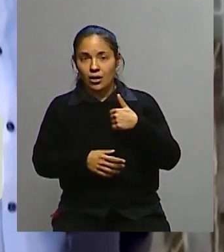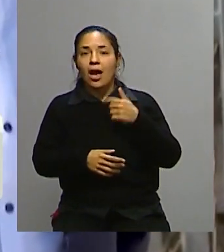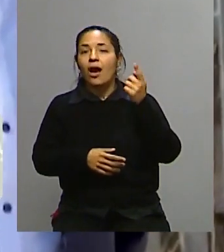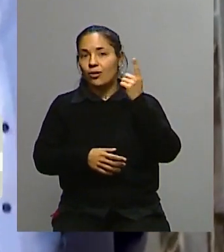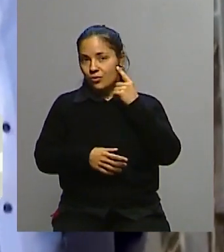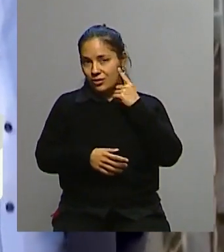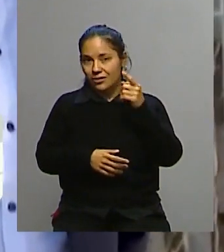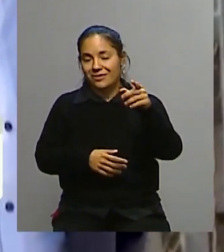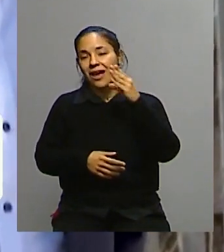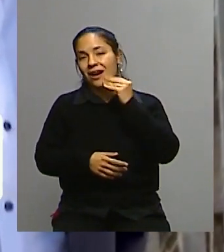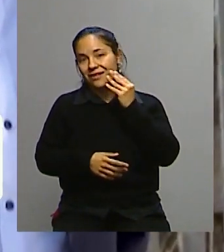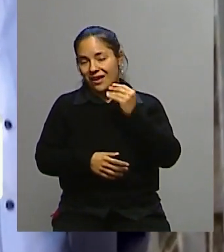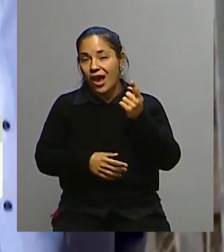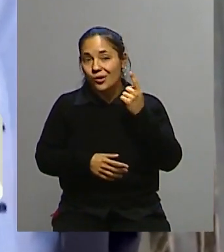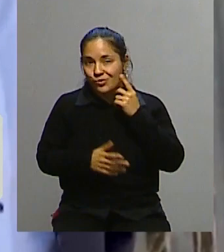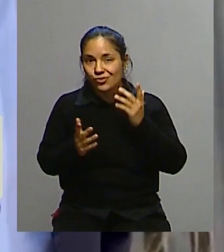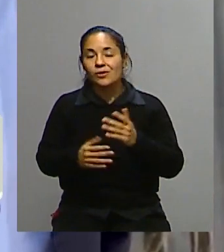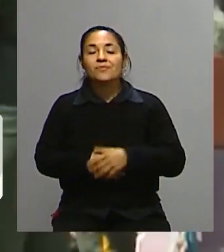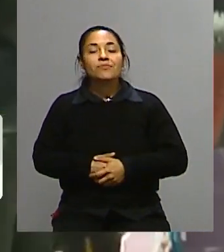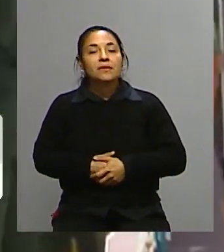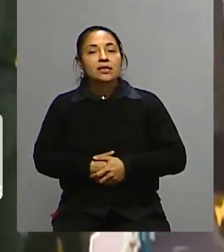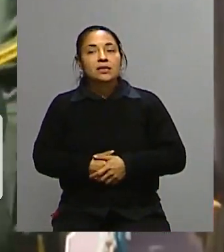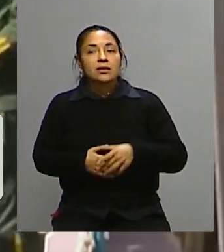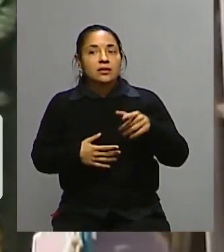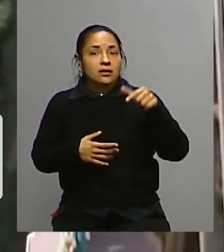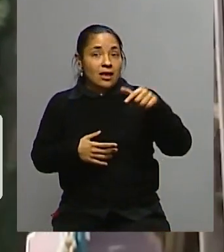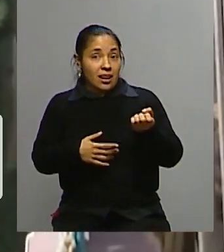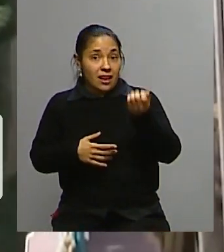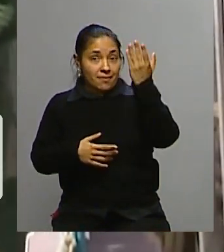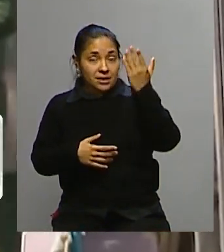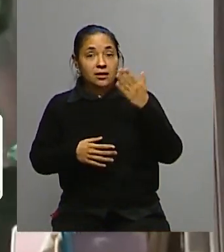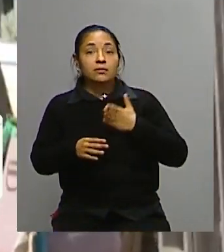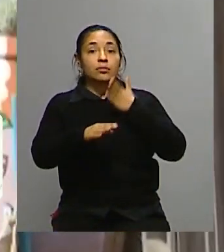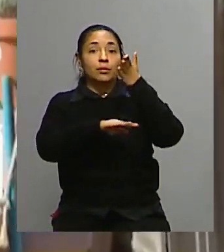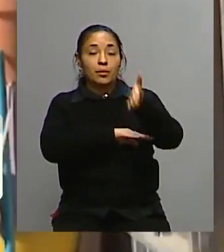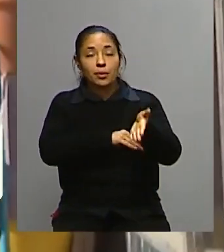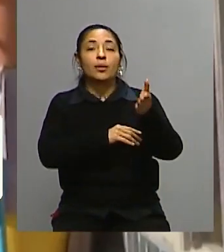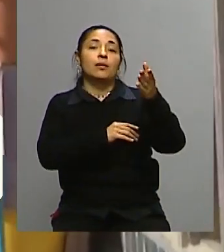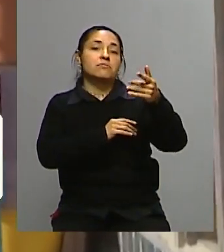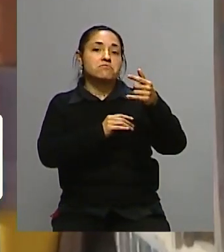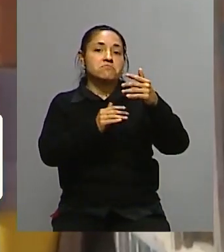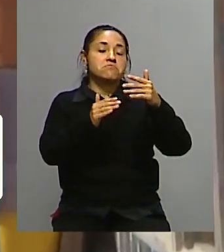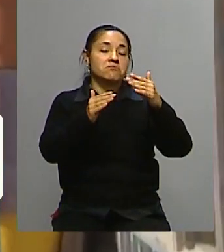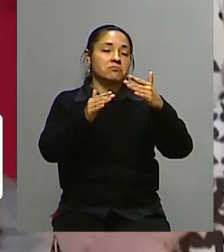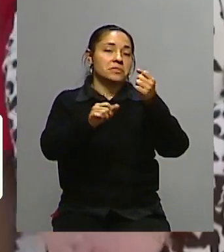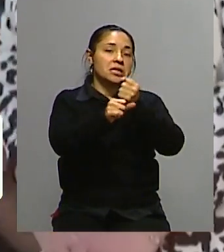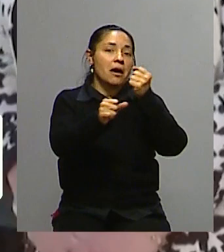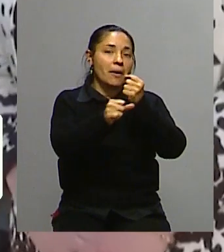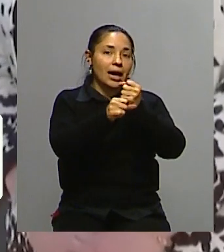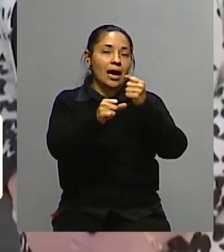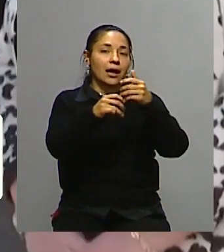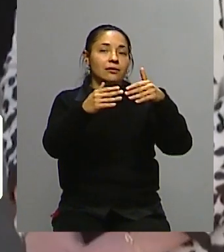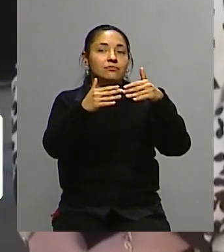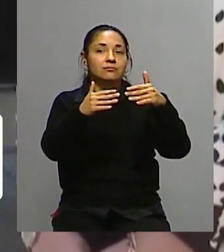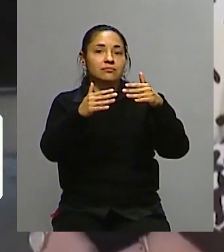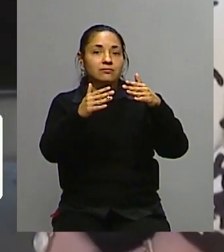la radio británica, y estaba escuchando que esa mañana había tenido que ir al Parlamento, había tenido que dirigirse al Parlamento, aceptar,